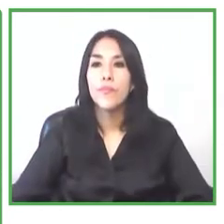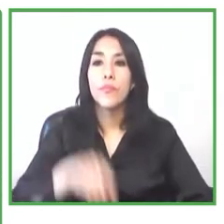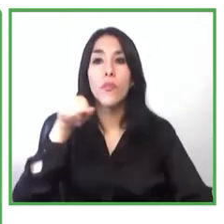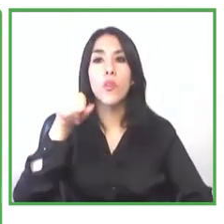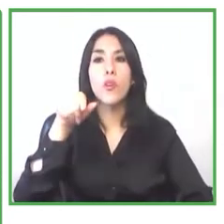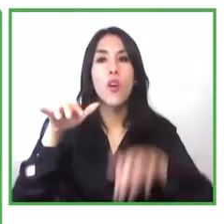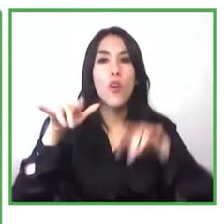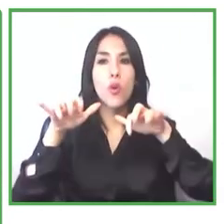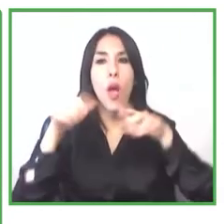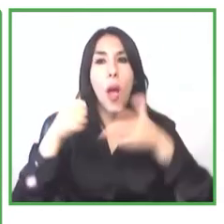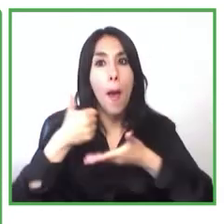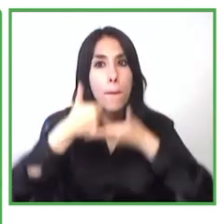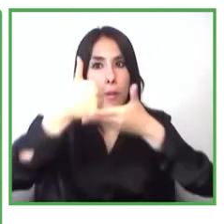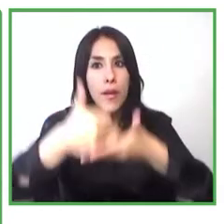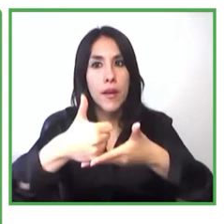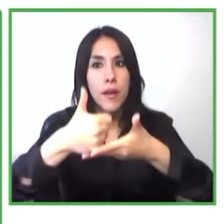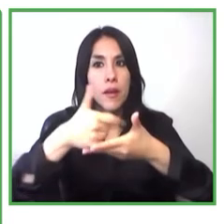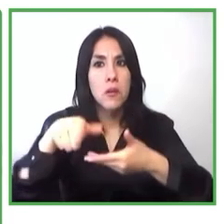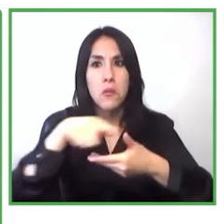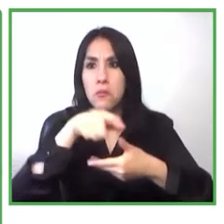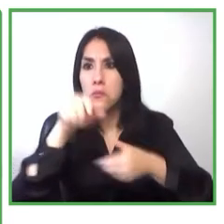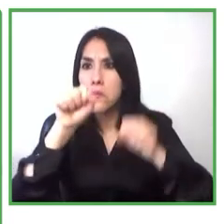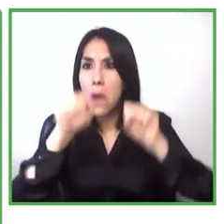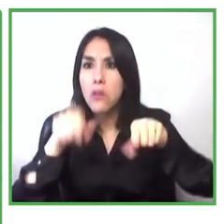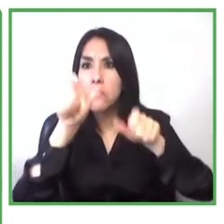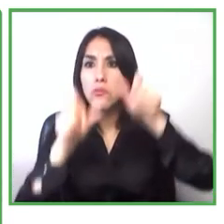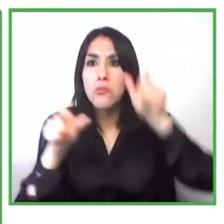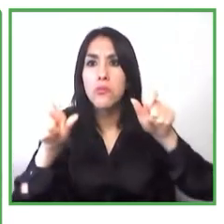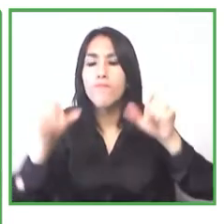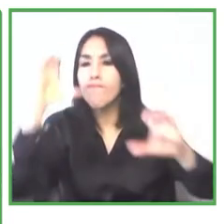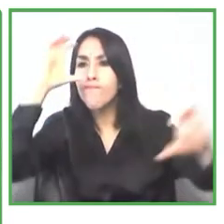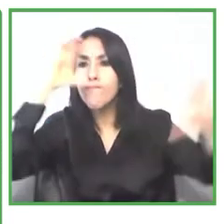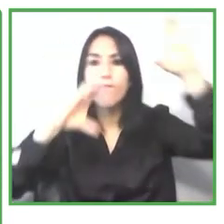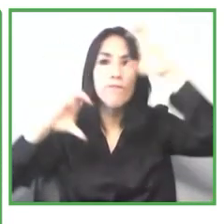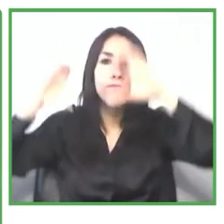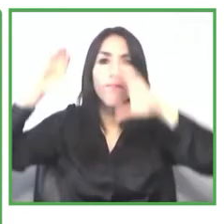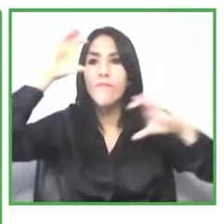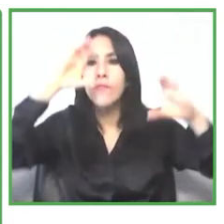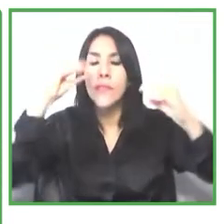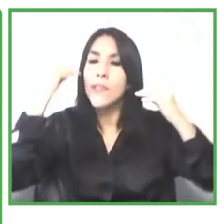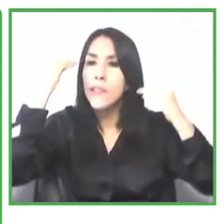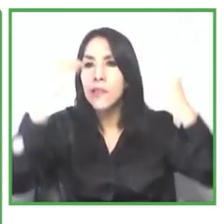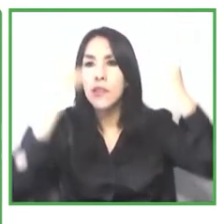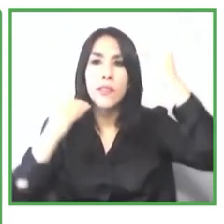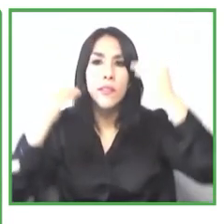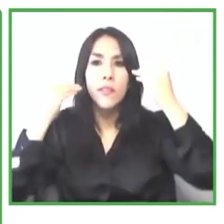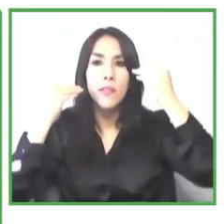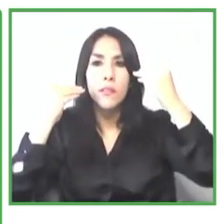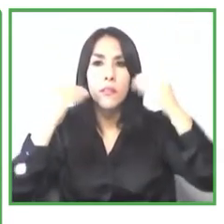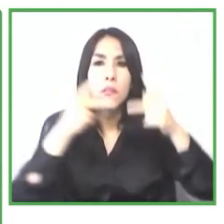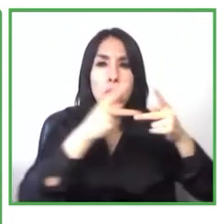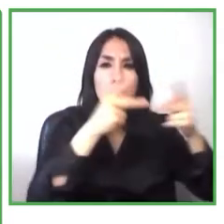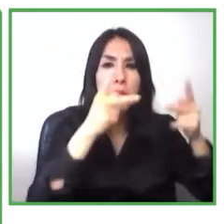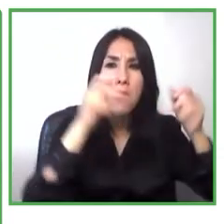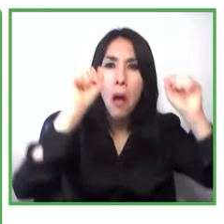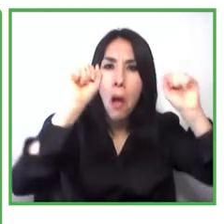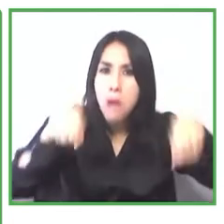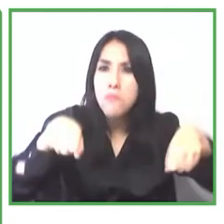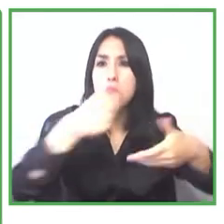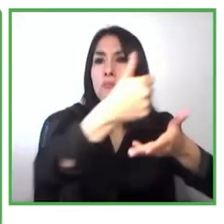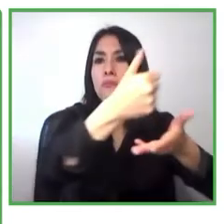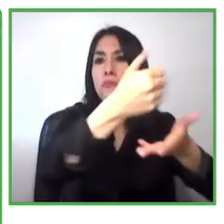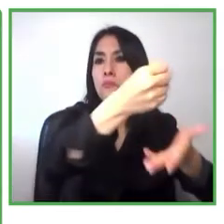crecer su idea de negocios con apoyo de las comunidades y familias fuera del Congo